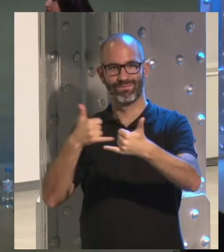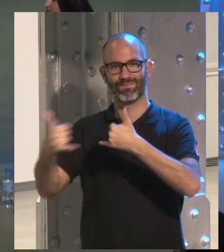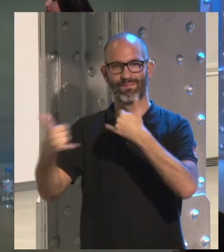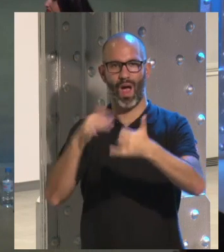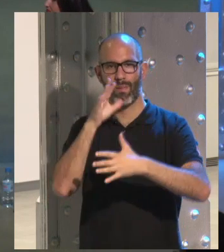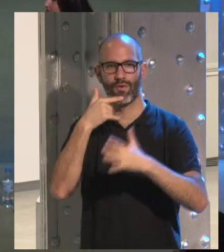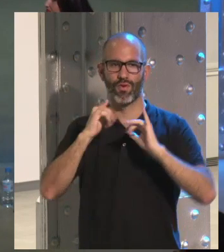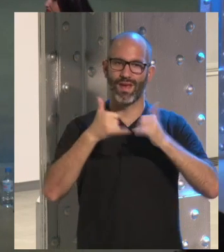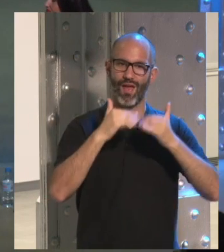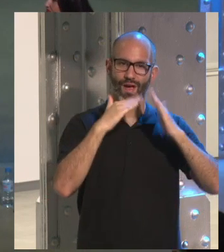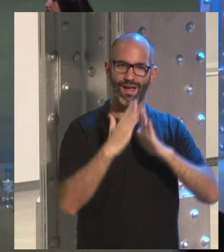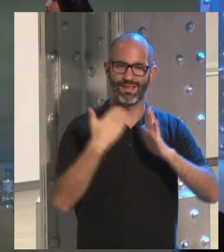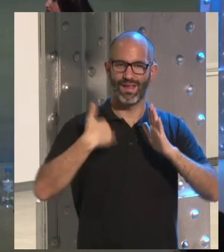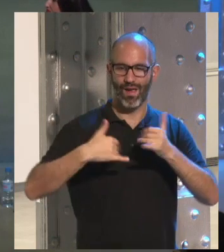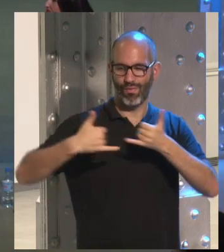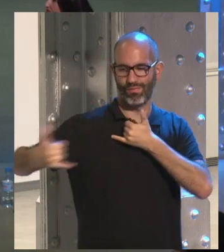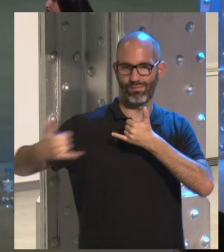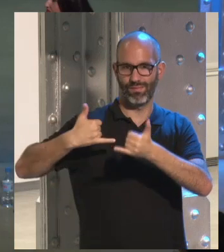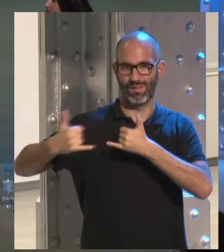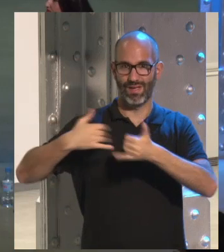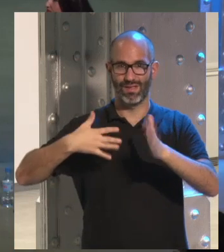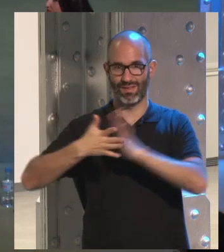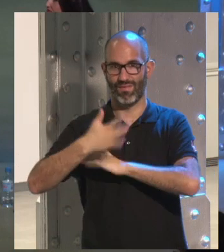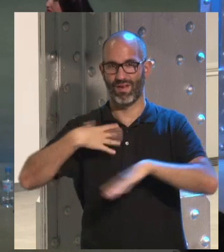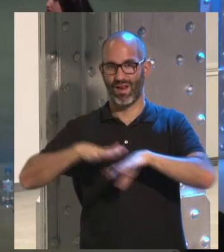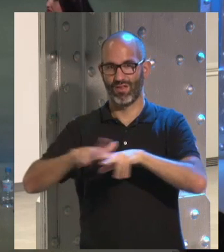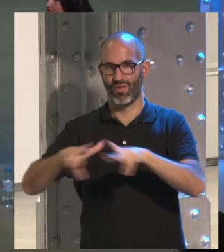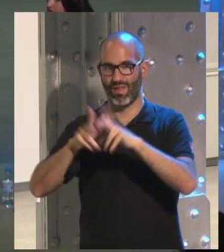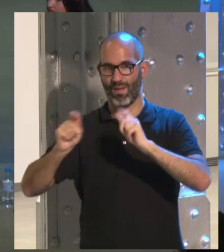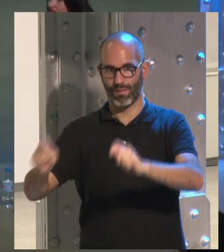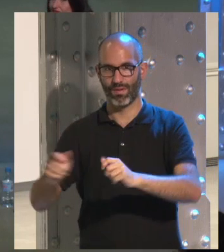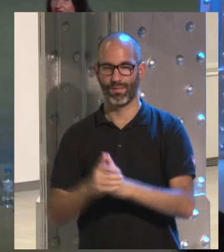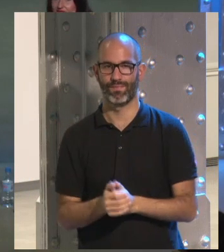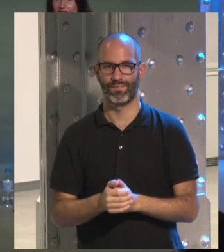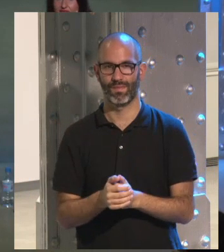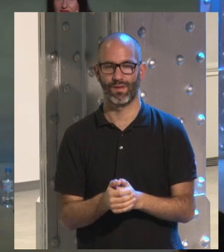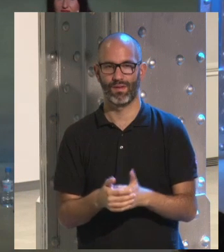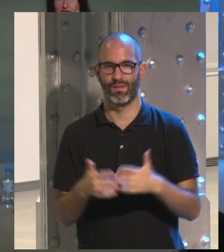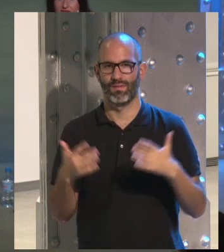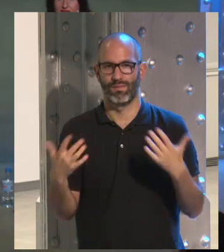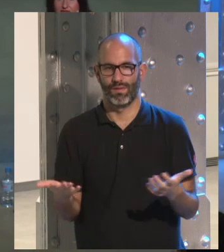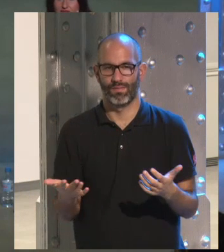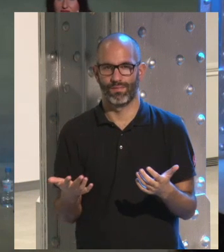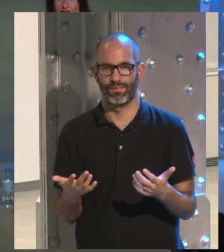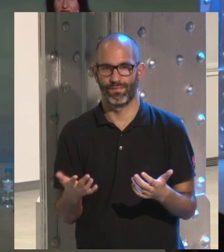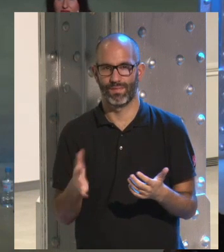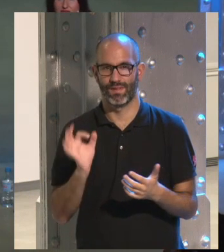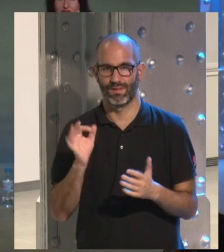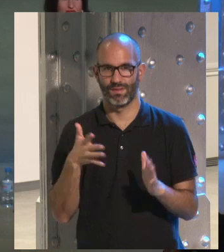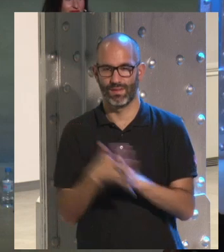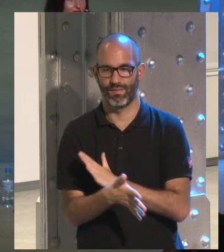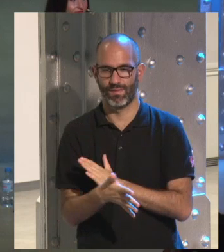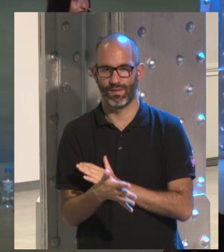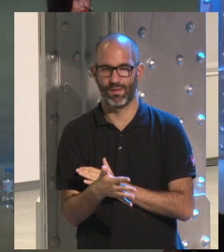con ellos eso es lo que ha aportado las redes sociales no es que sea algo nuevo que también lo es pero